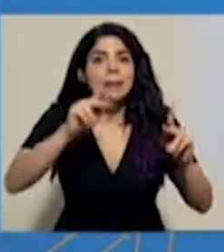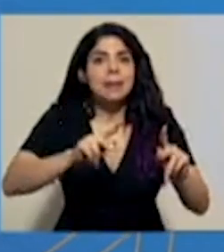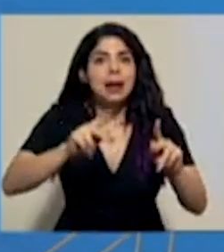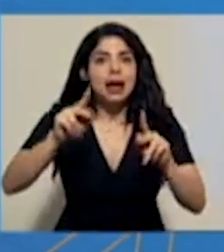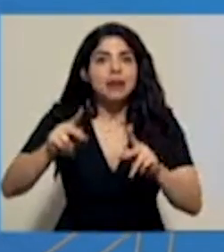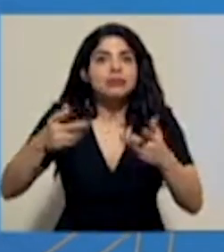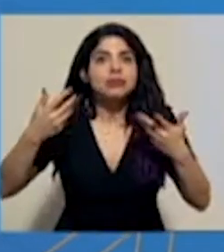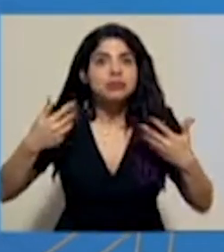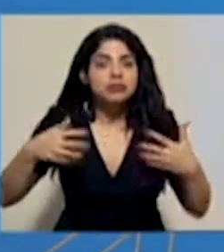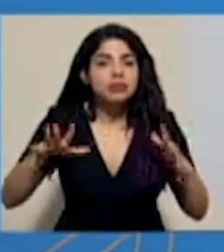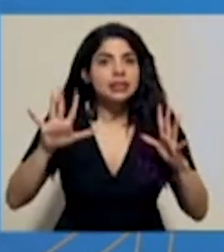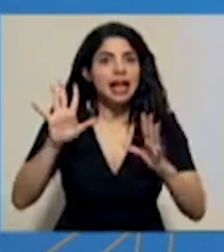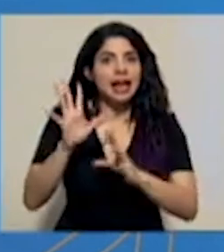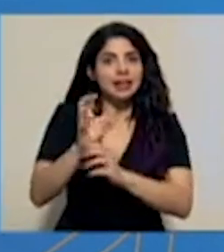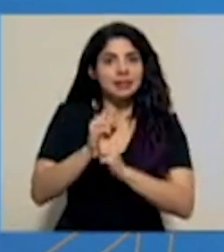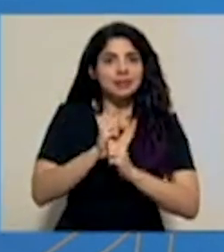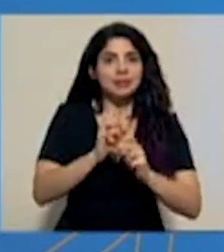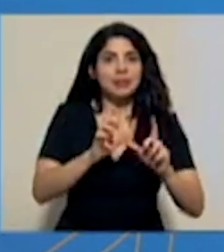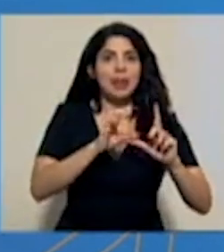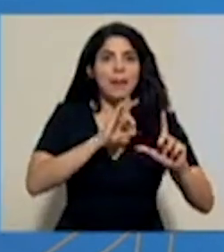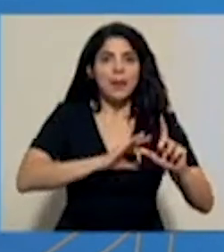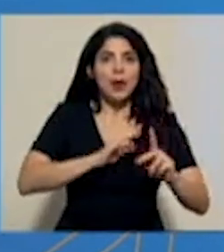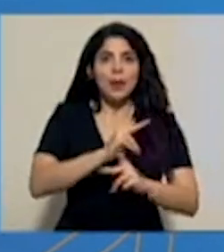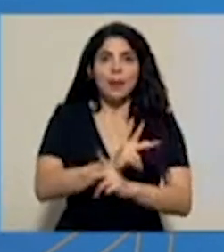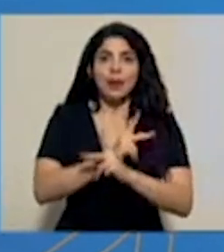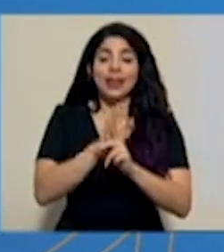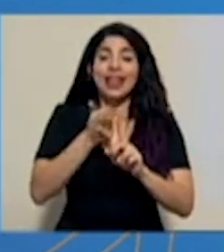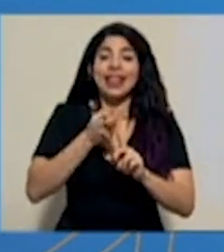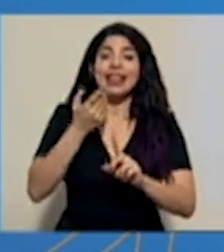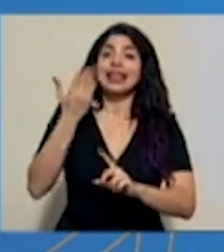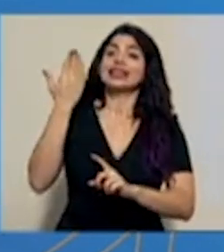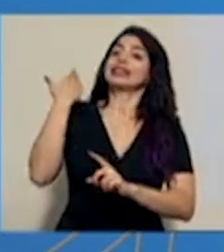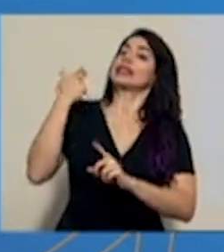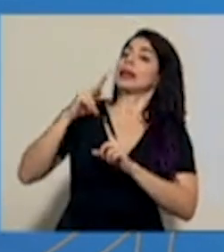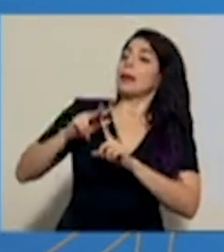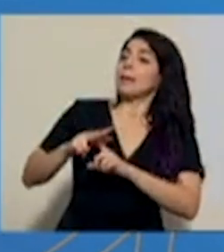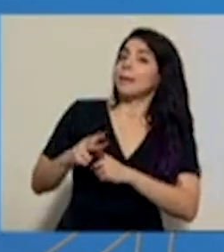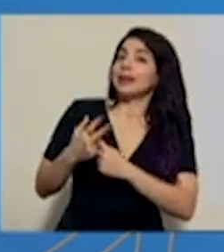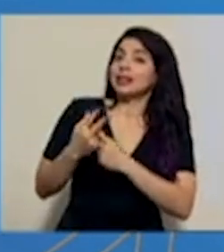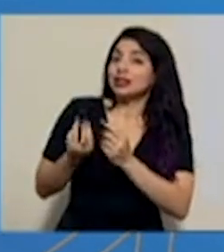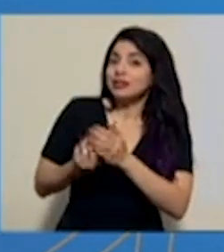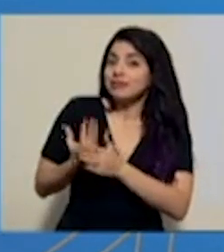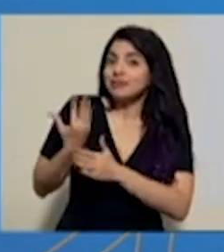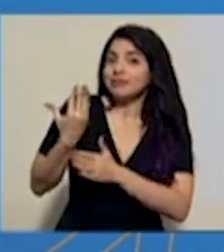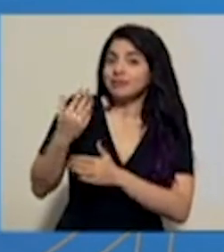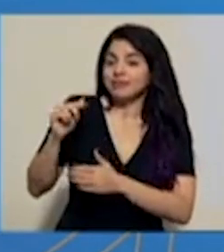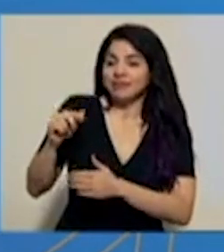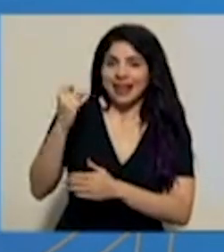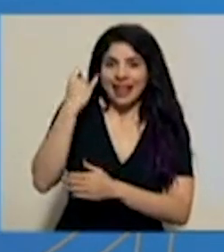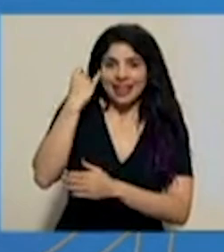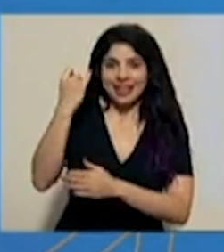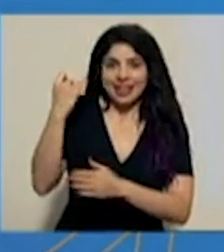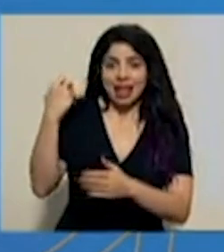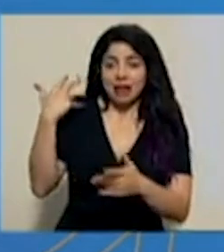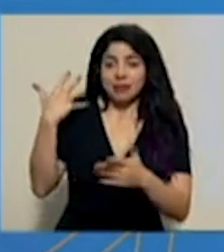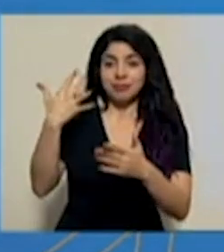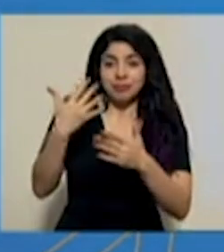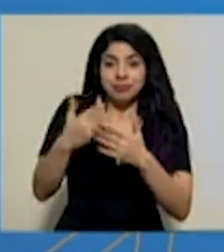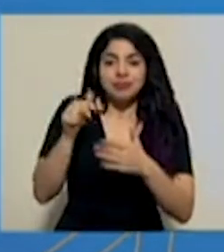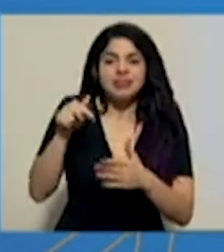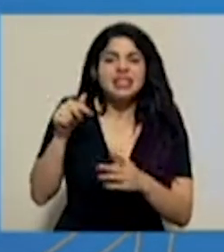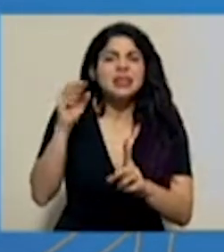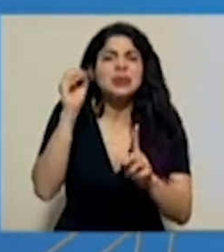que han recibido el Bono Proteger desde el que surgió, desde que nació esta iniciativa que busca